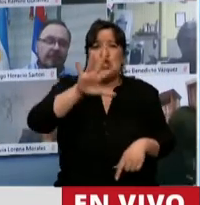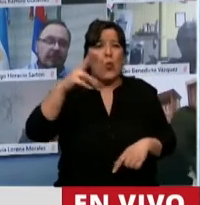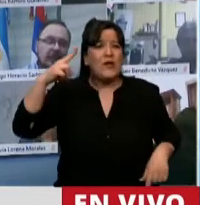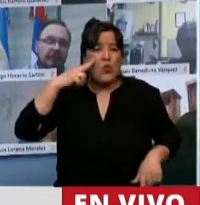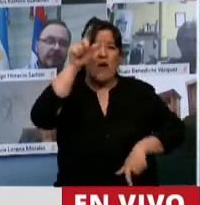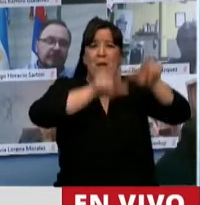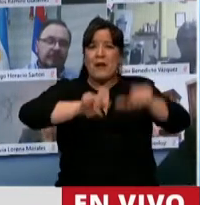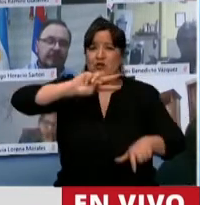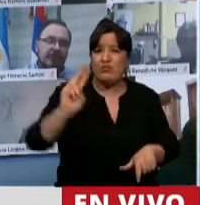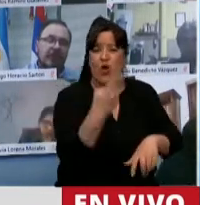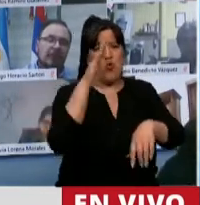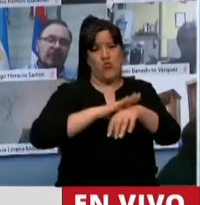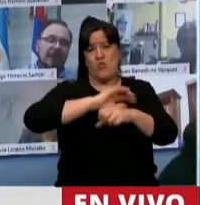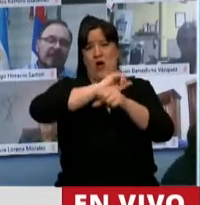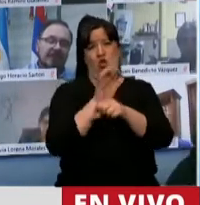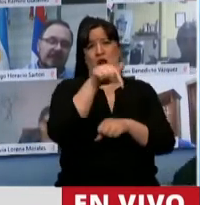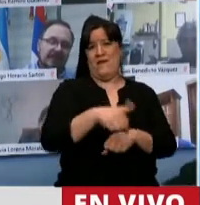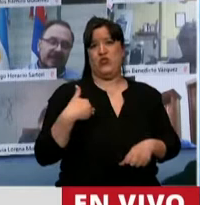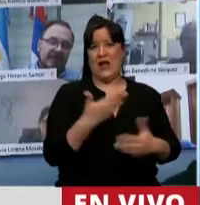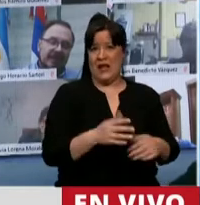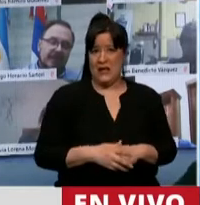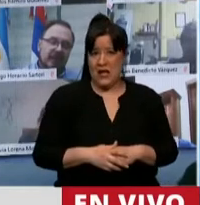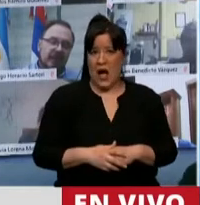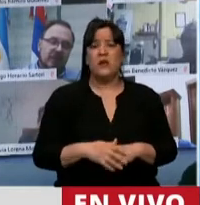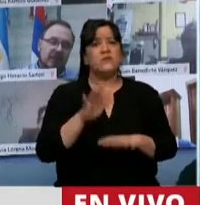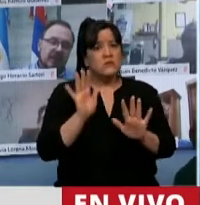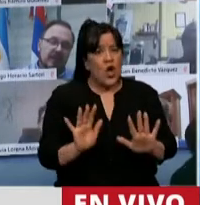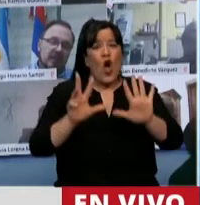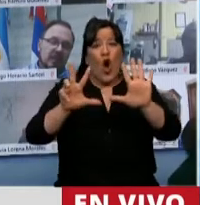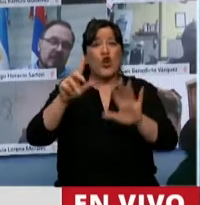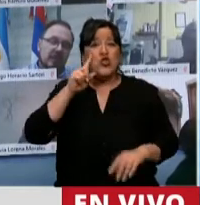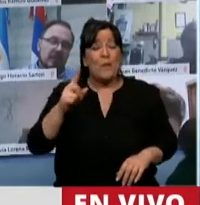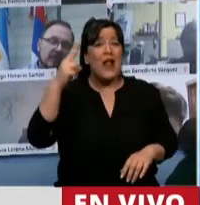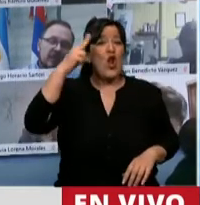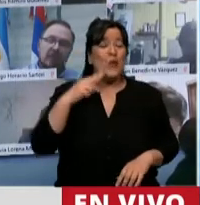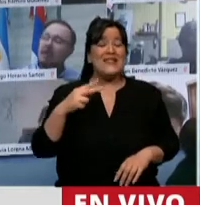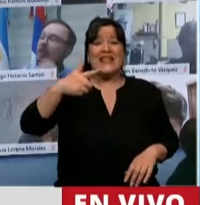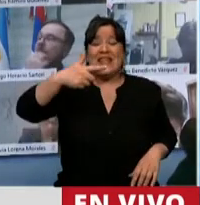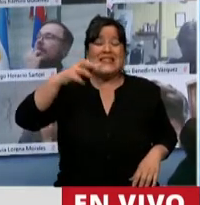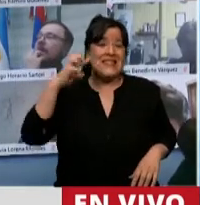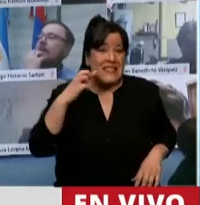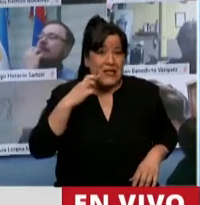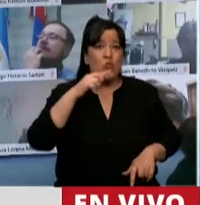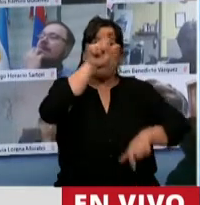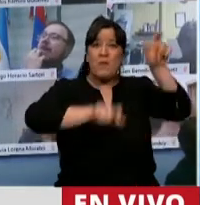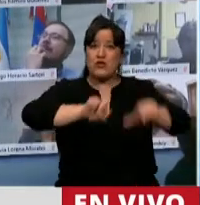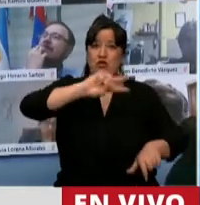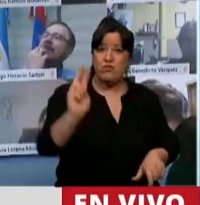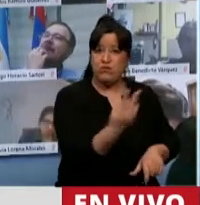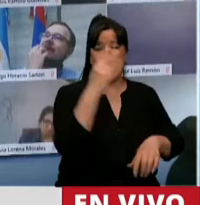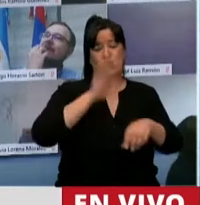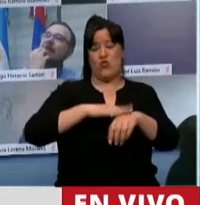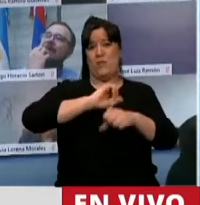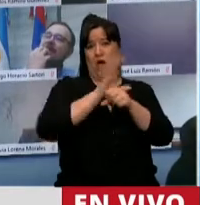muertes por COVID en la Argentina. Llevamos 8.919 muertes por COVID en la Argentina.